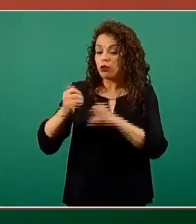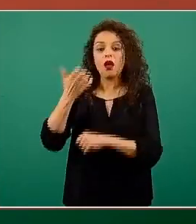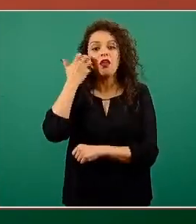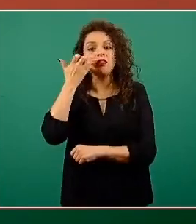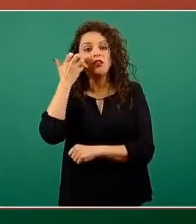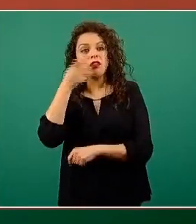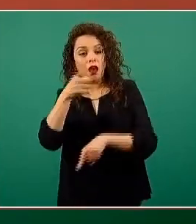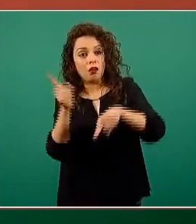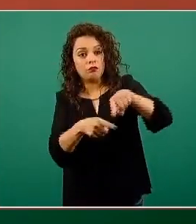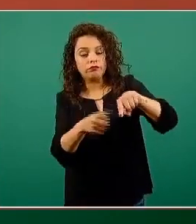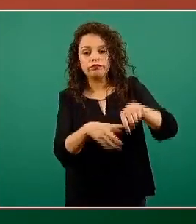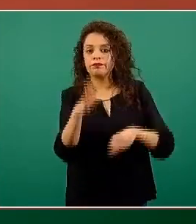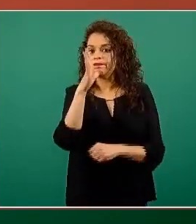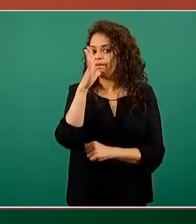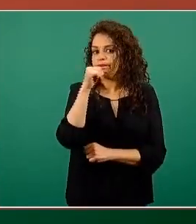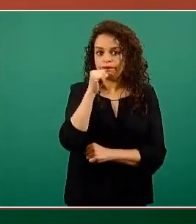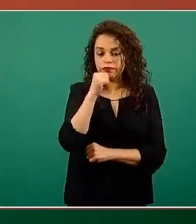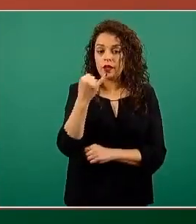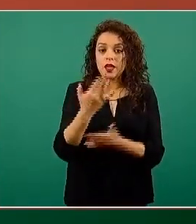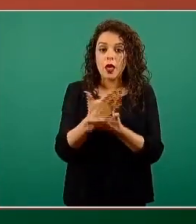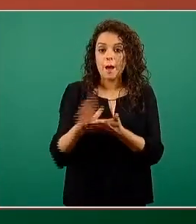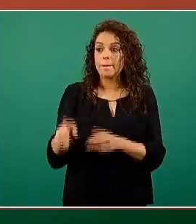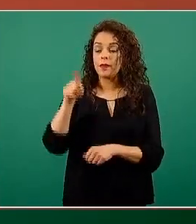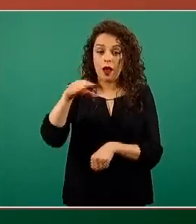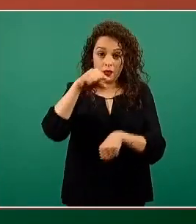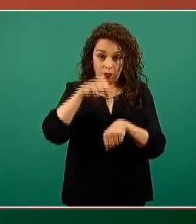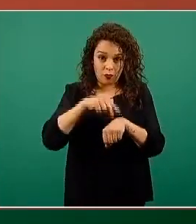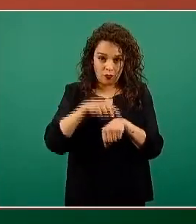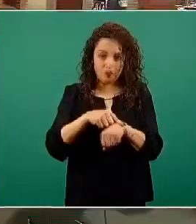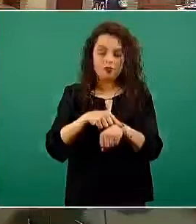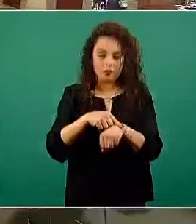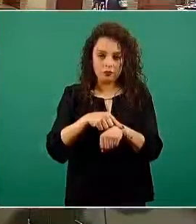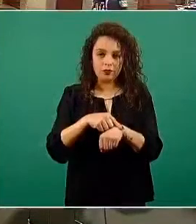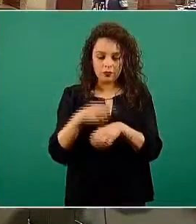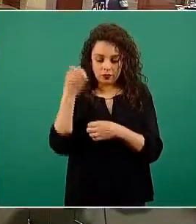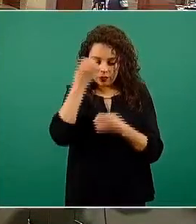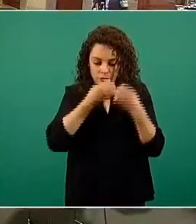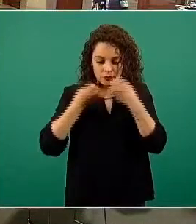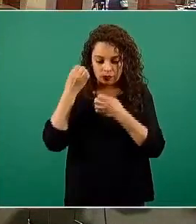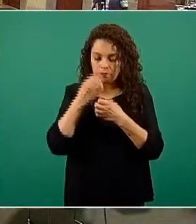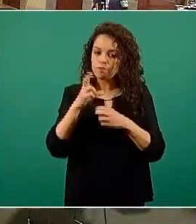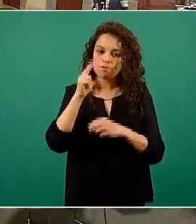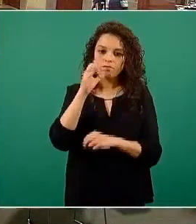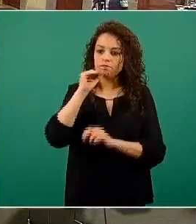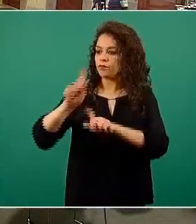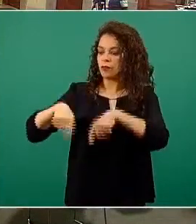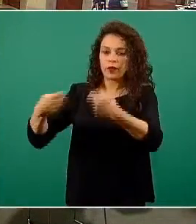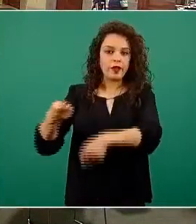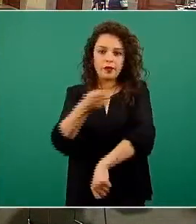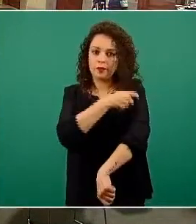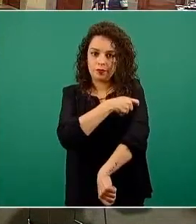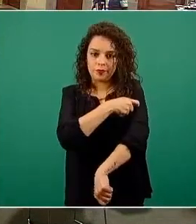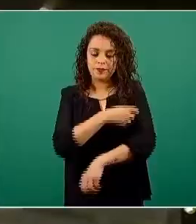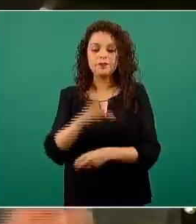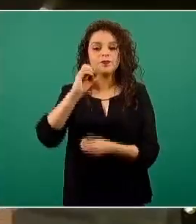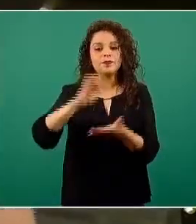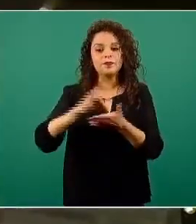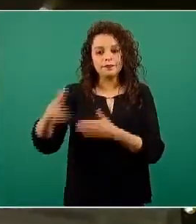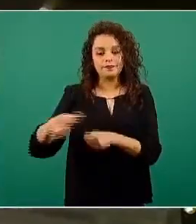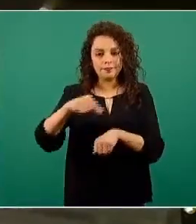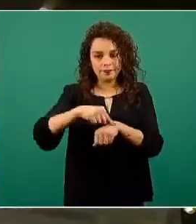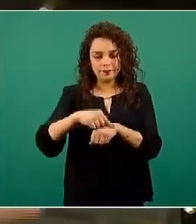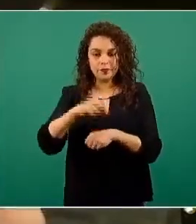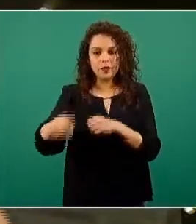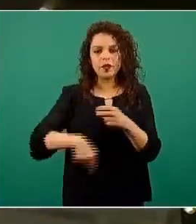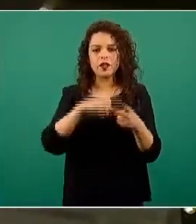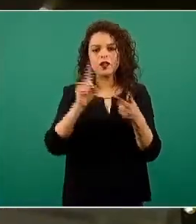que en este caso, además, eran improcedentes médicamente vacunas. Gracias, doctor. Y mi segunda pregunta, quisiera saber, con